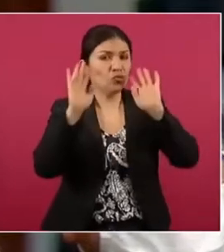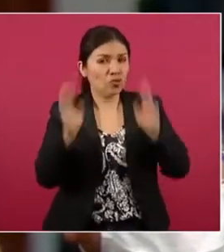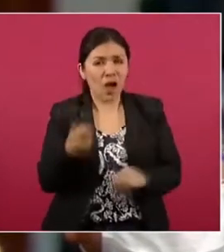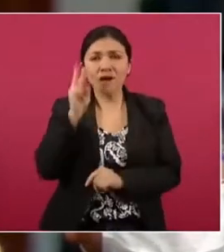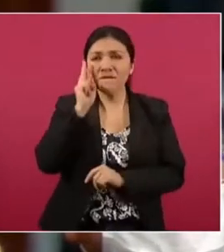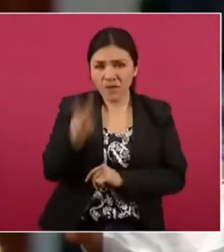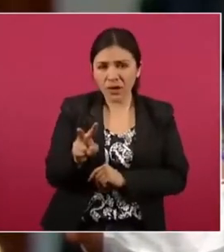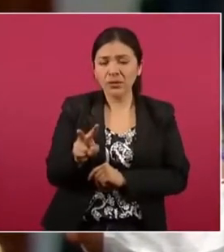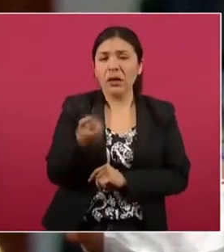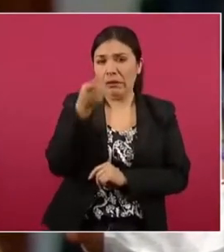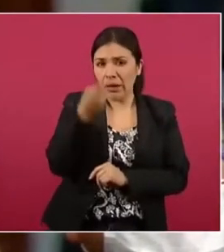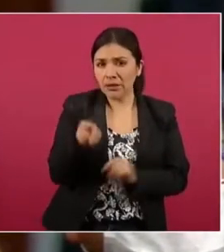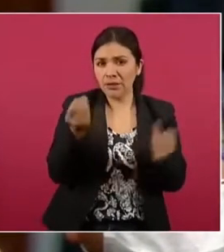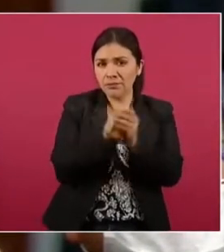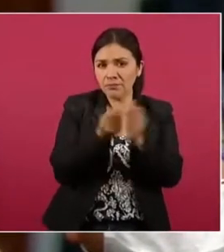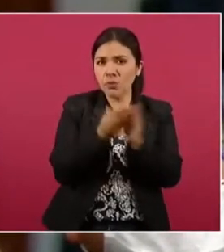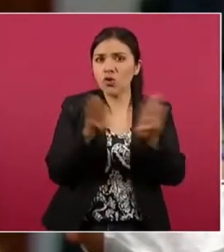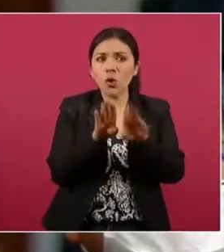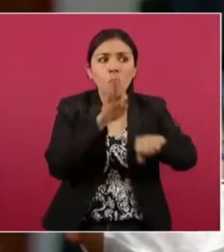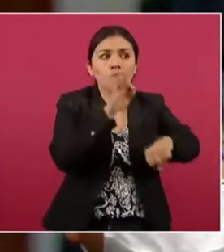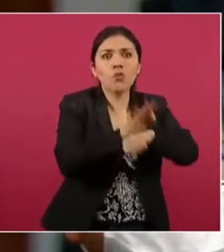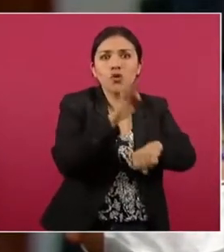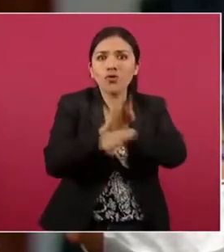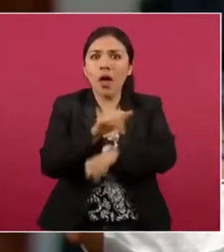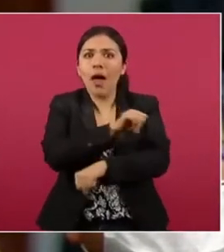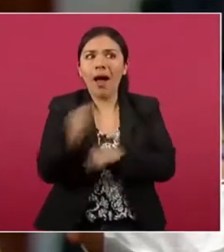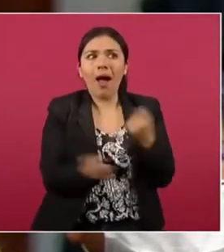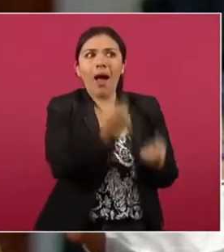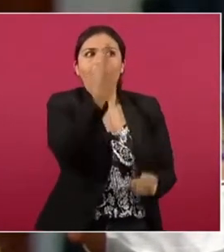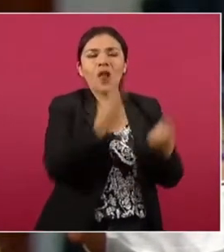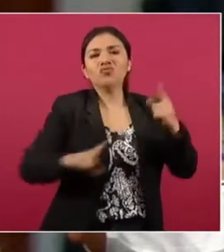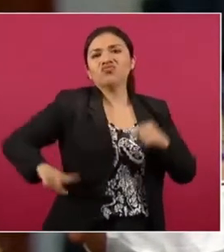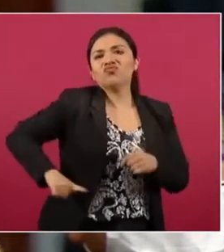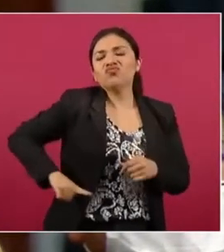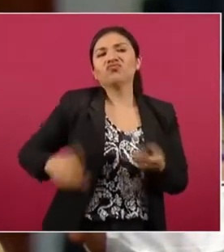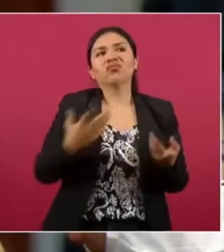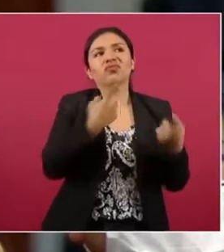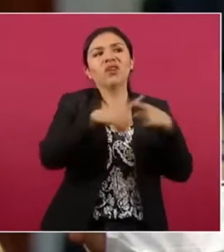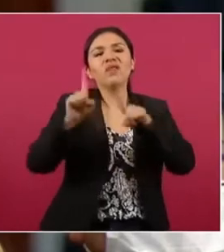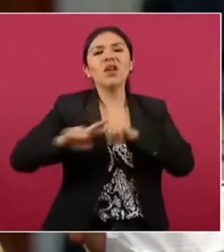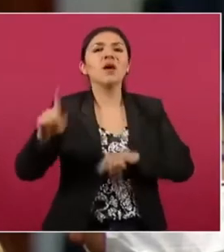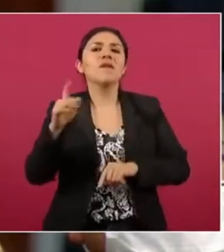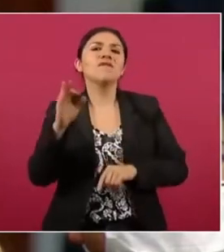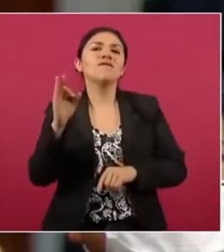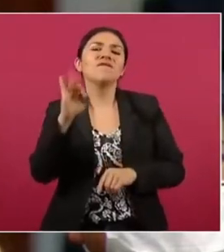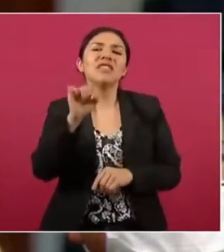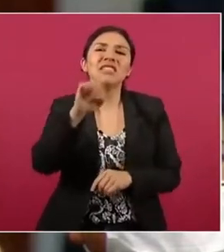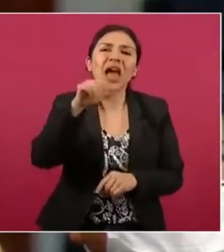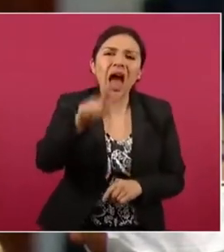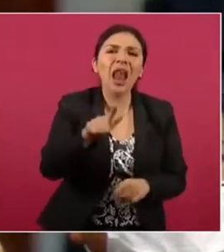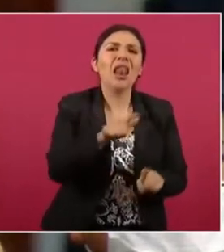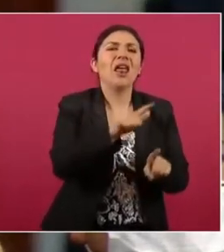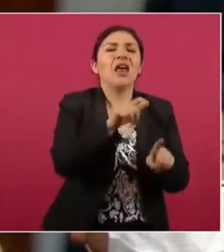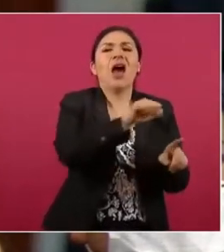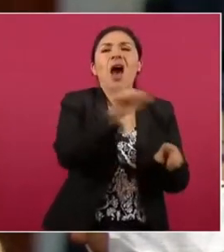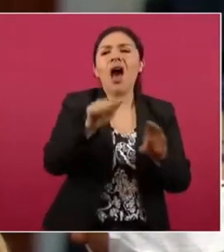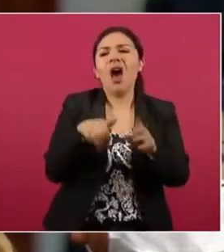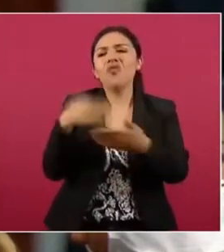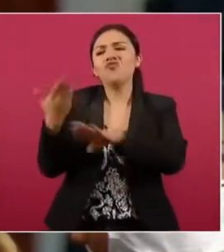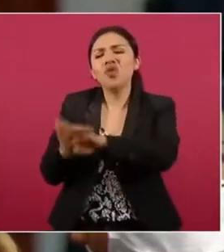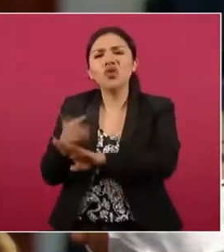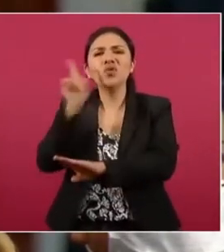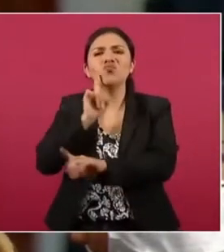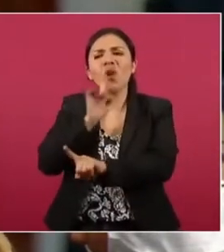precisamente este encubrimiento en el que incurren algunas autoridades cuando hay una agresión a mujeres, empezando por hostigamiento y que termina en la